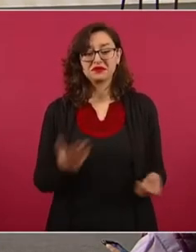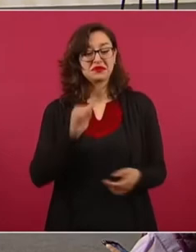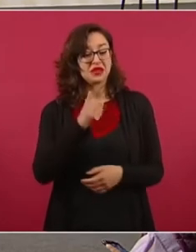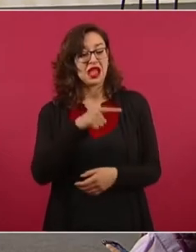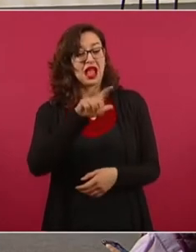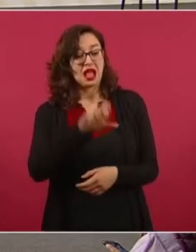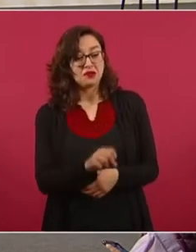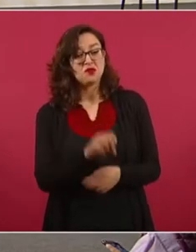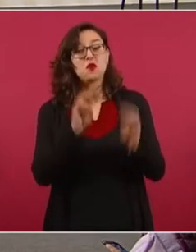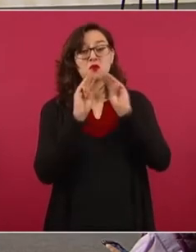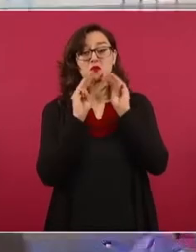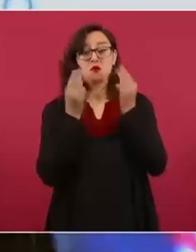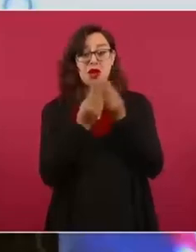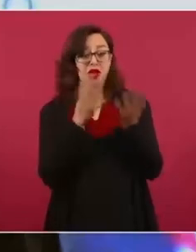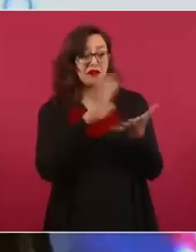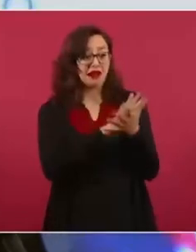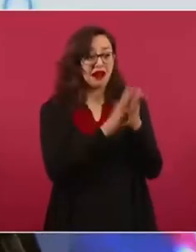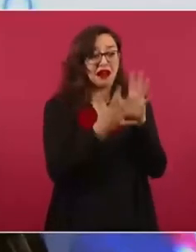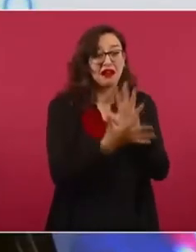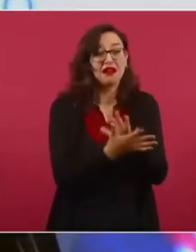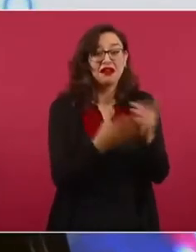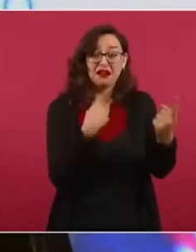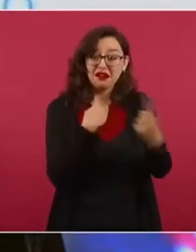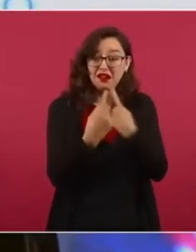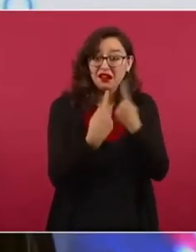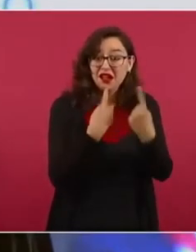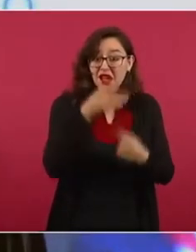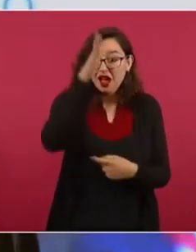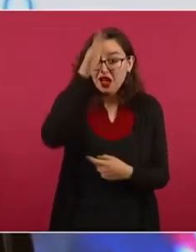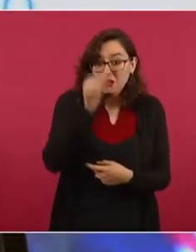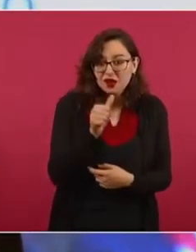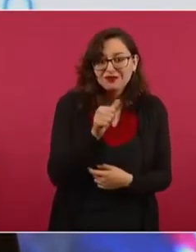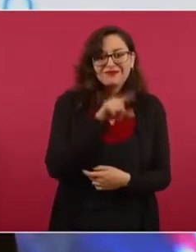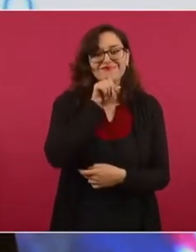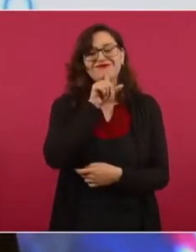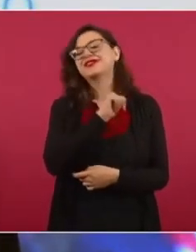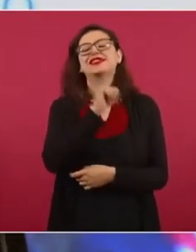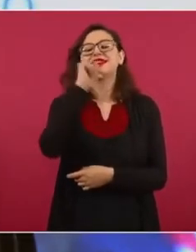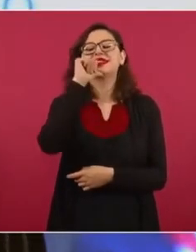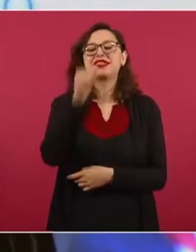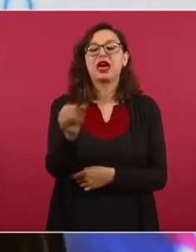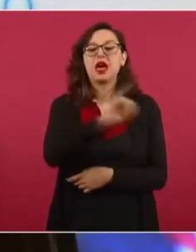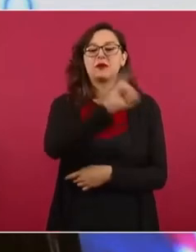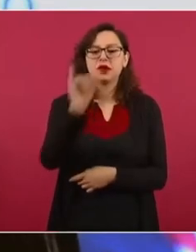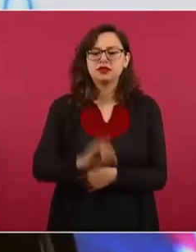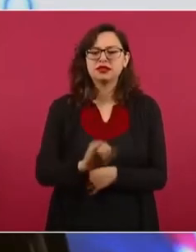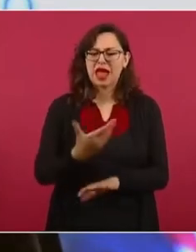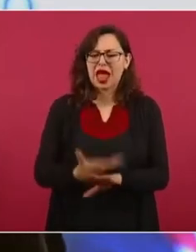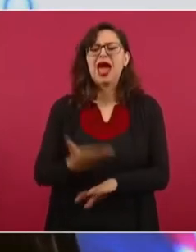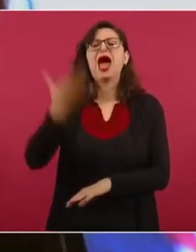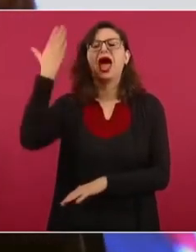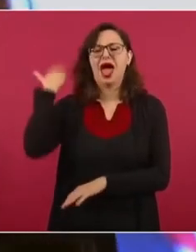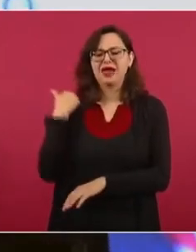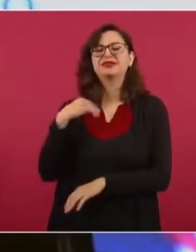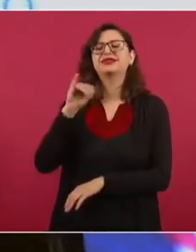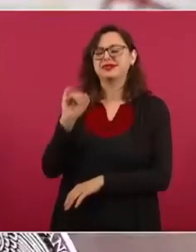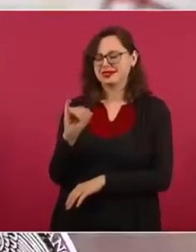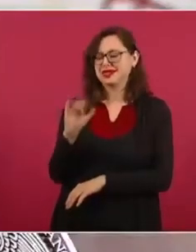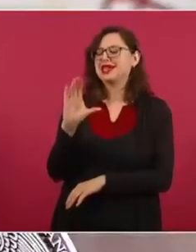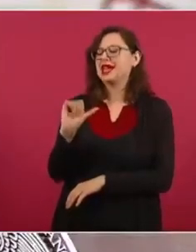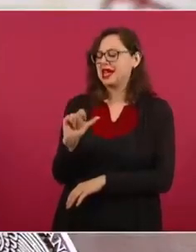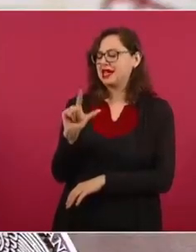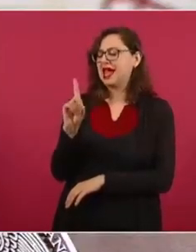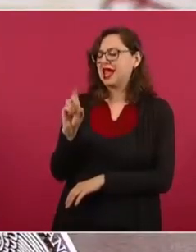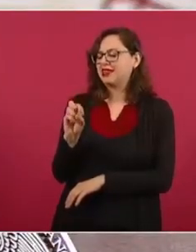pasó, pero en tiempos del presidente Felipe Calderón y Genaro García Luna, que por cierto